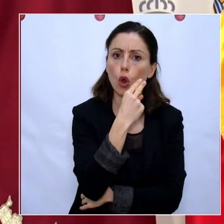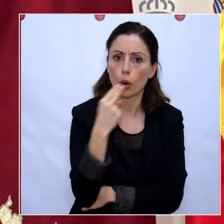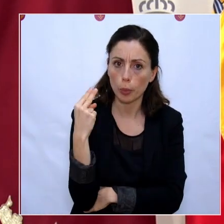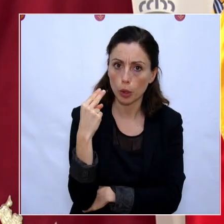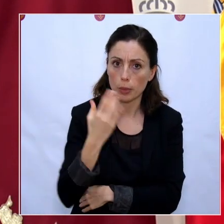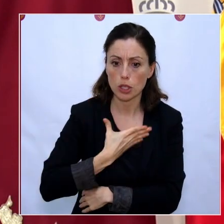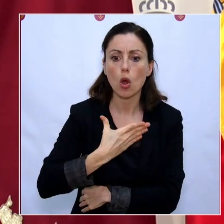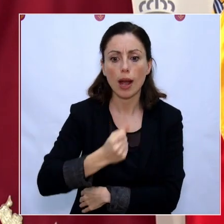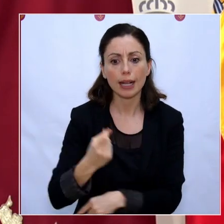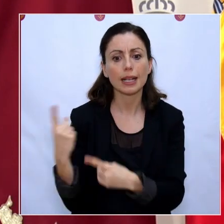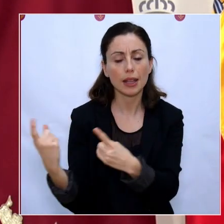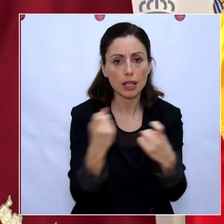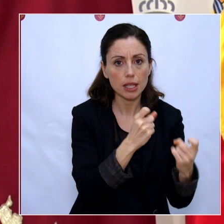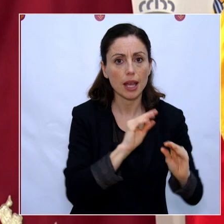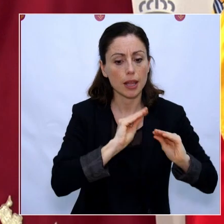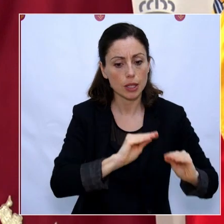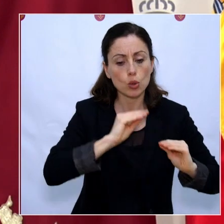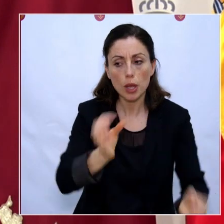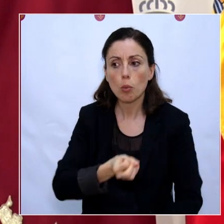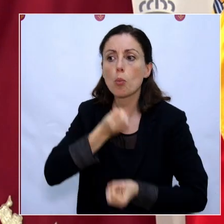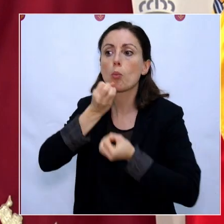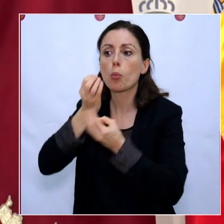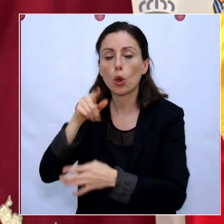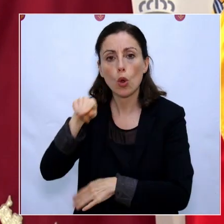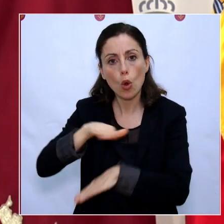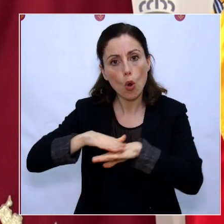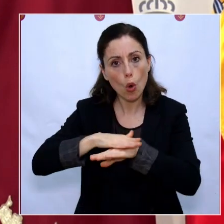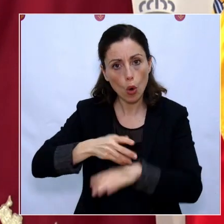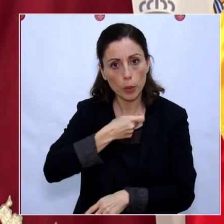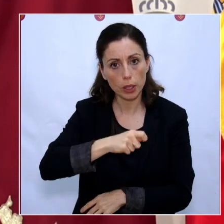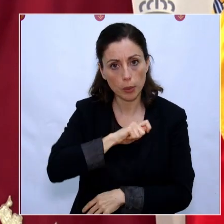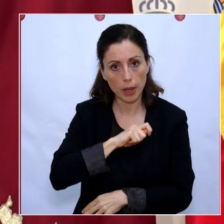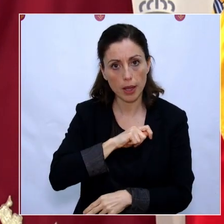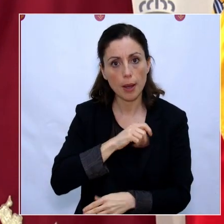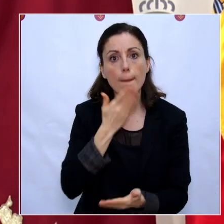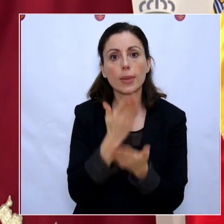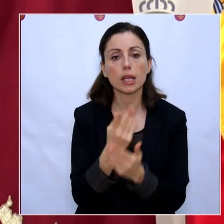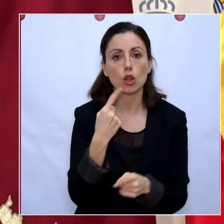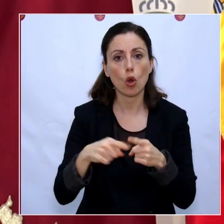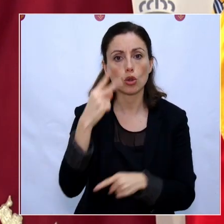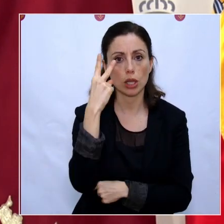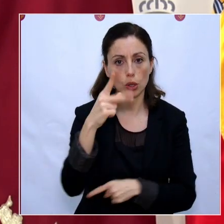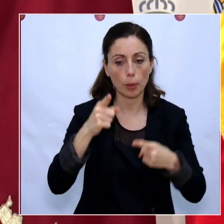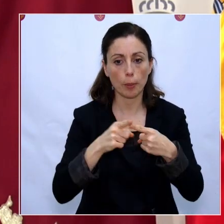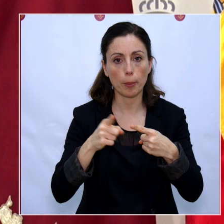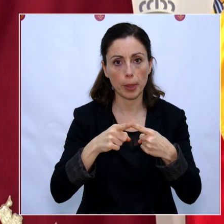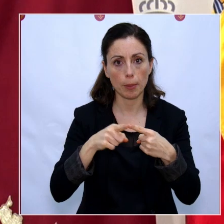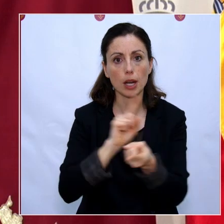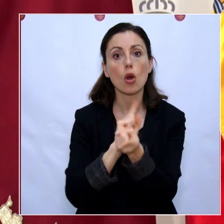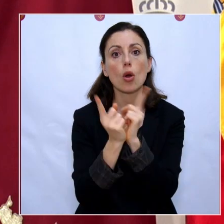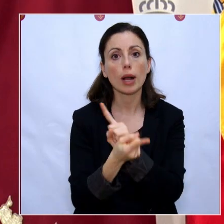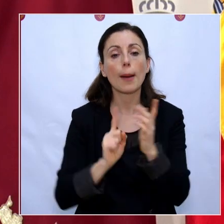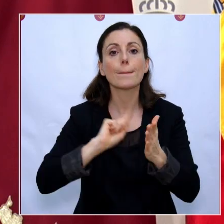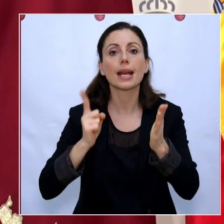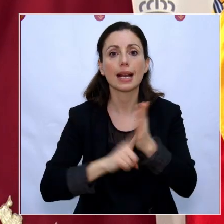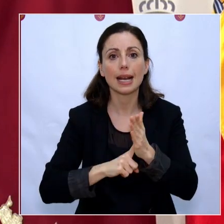llegar sus necesidades hasta el Gobierno de España. Por ello, he solicitado dos cuestiones. La primera, que modifiquen la